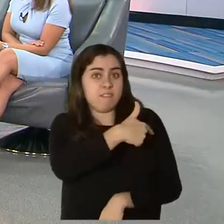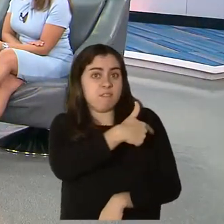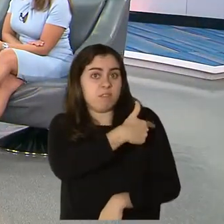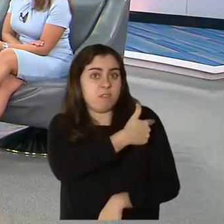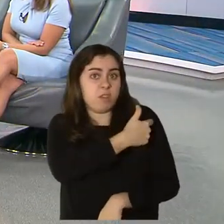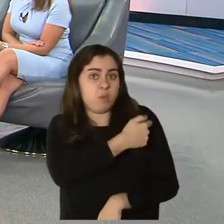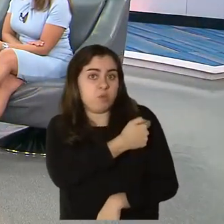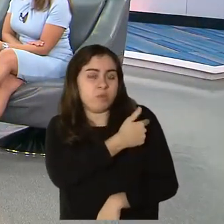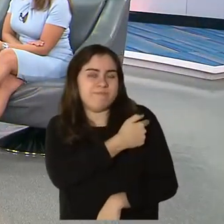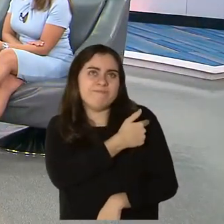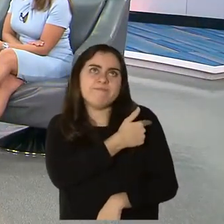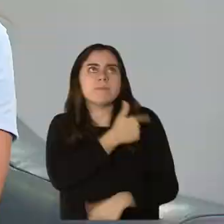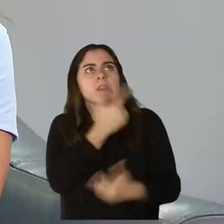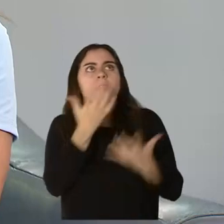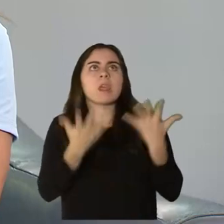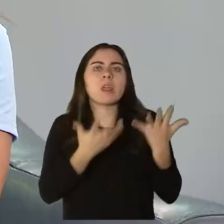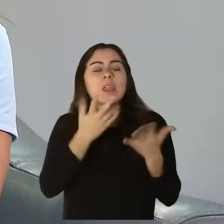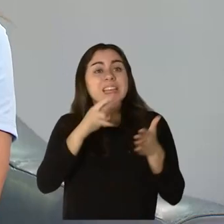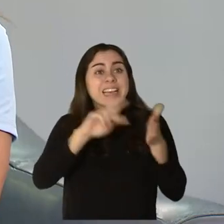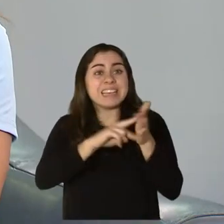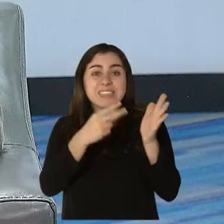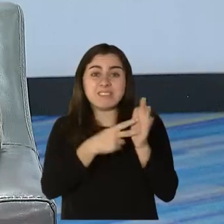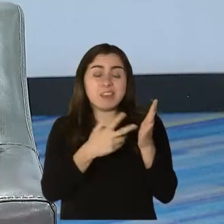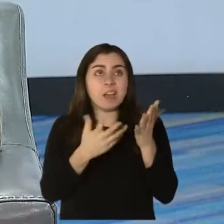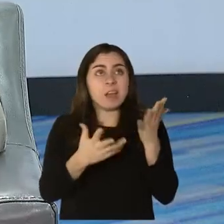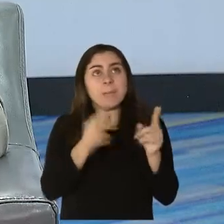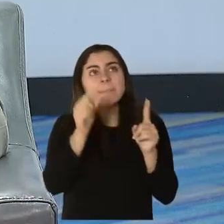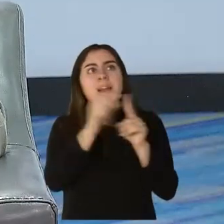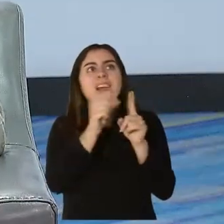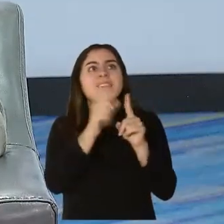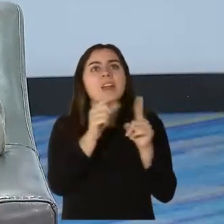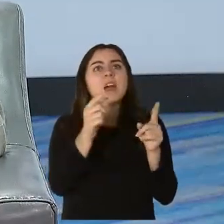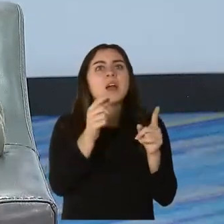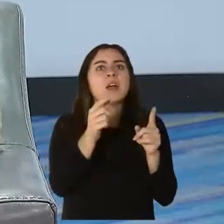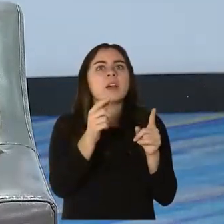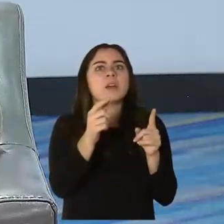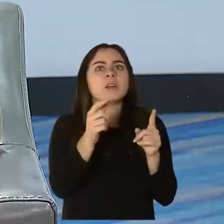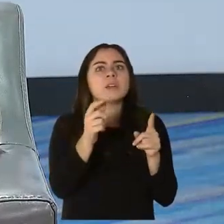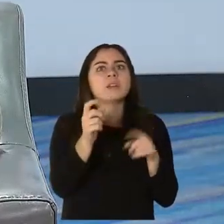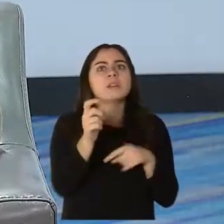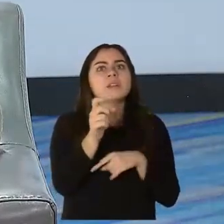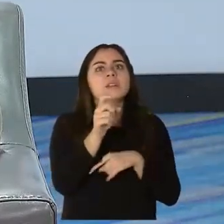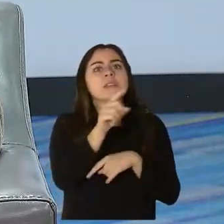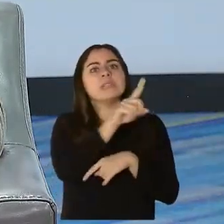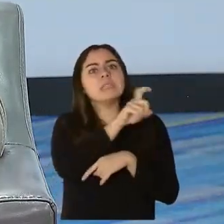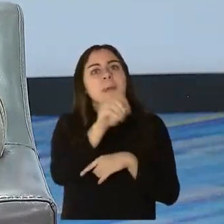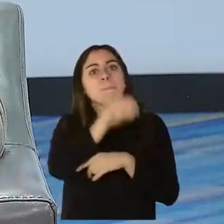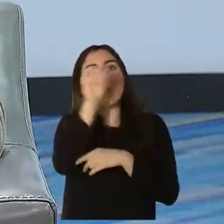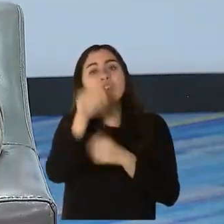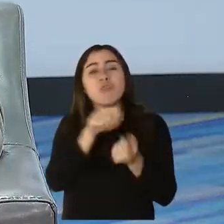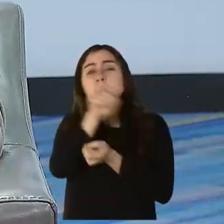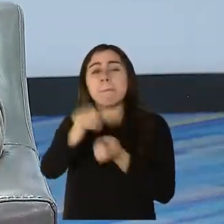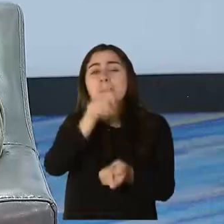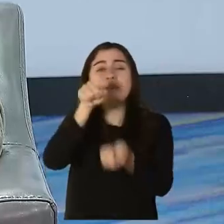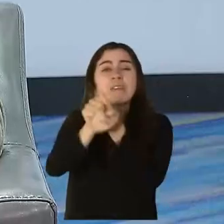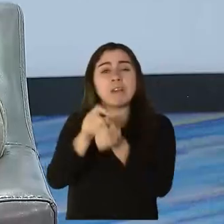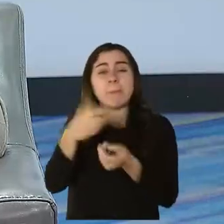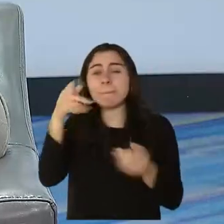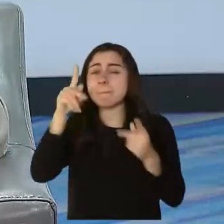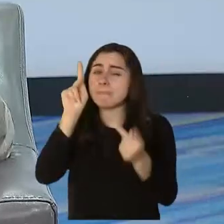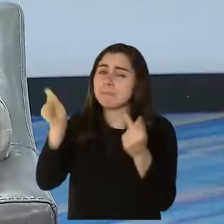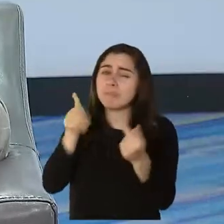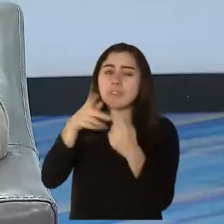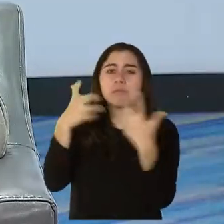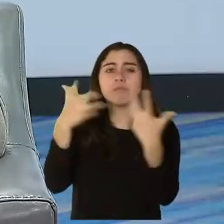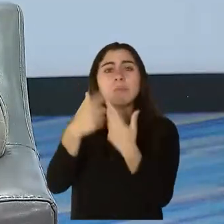¿cuál sería la palabra correcta para esto? Efectivas. O sea, que no sirven para poder usarlo contra el virus. Yo creo que es importante,